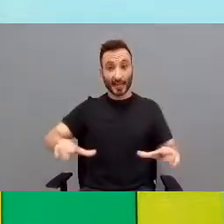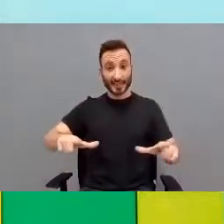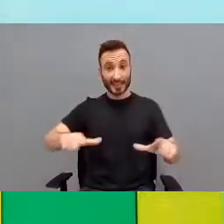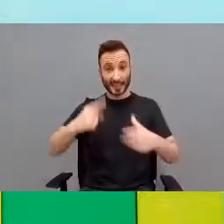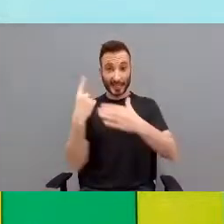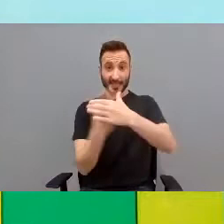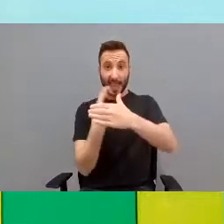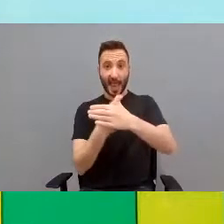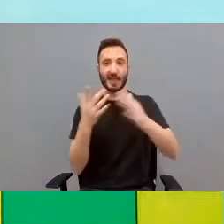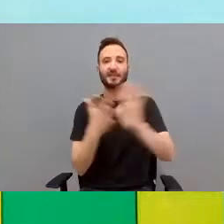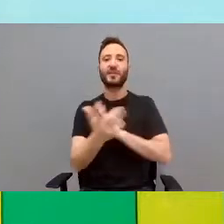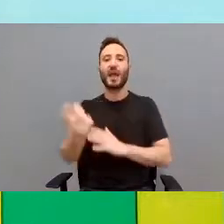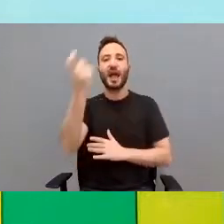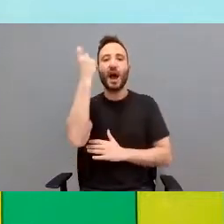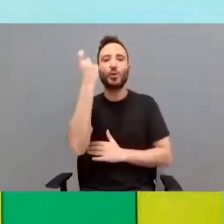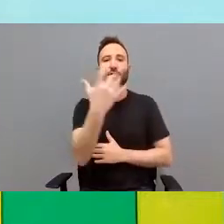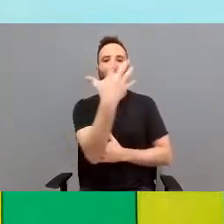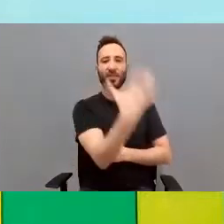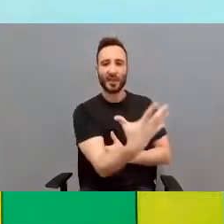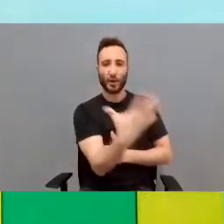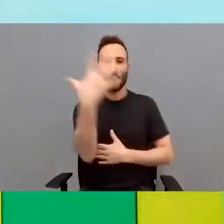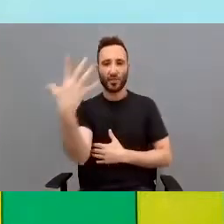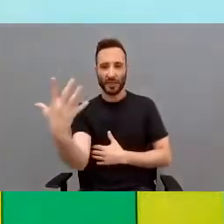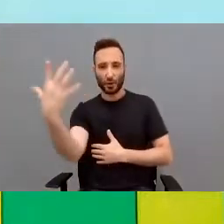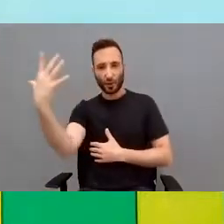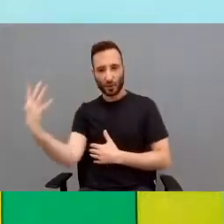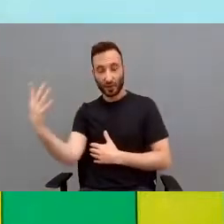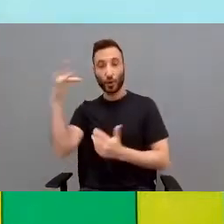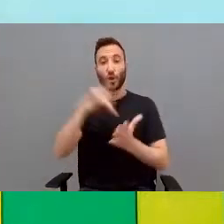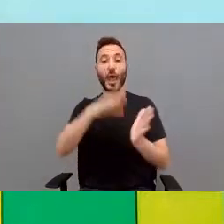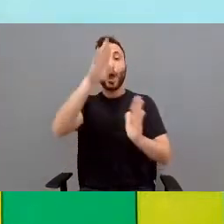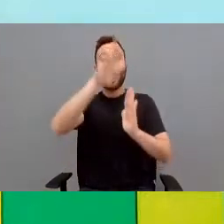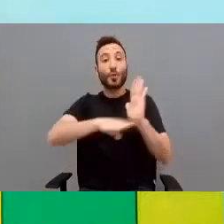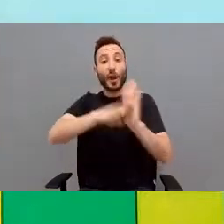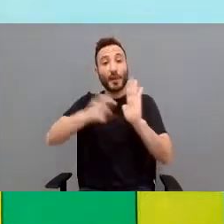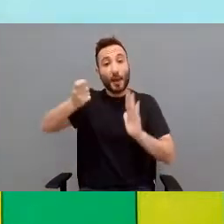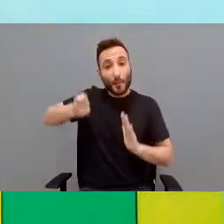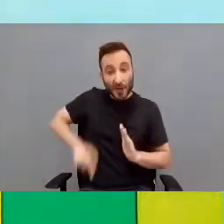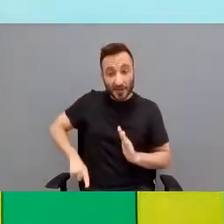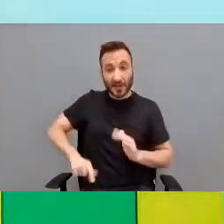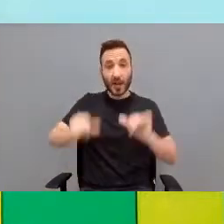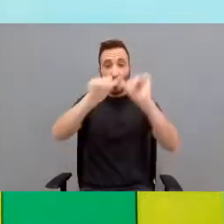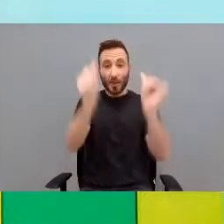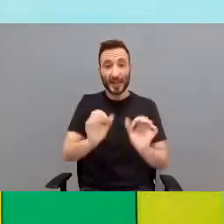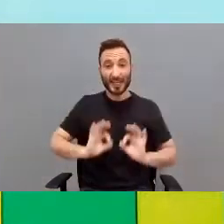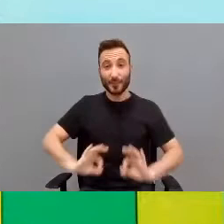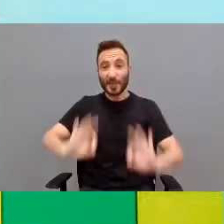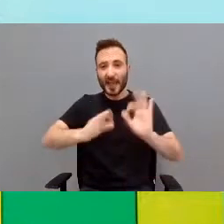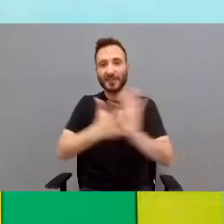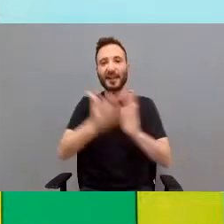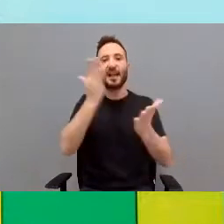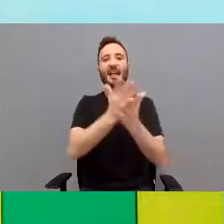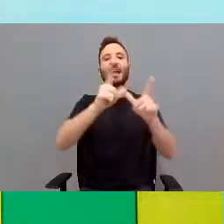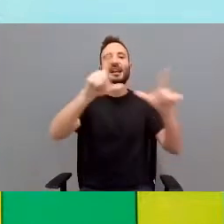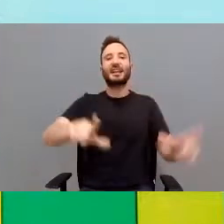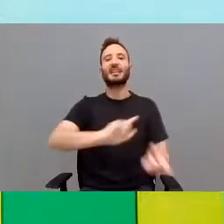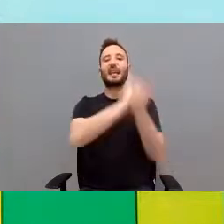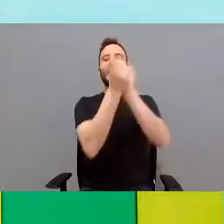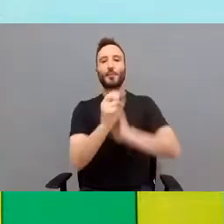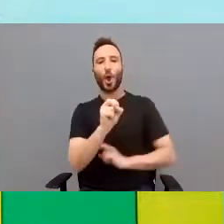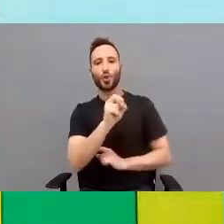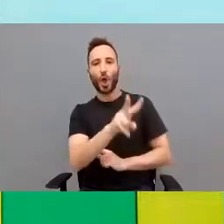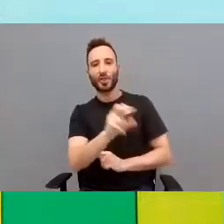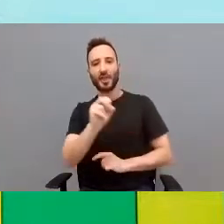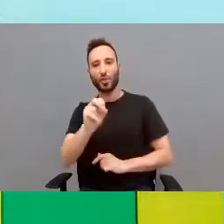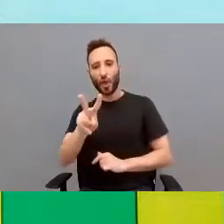cinco alumnos por aula y, sin embargo, en los programas profesionales de la modalidad especial es de doce. Teníamos